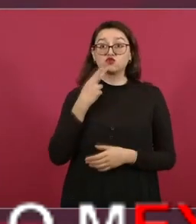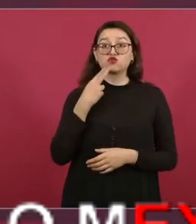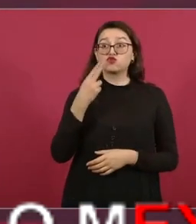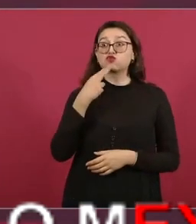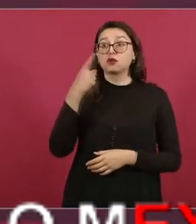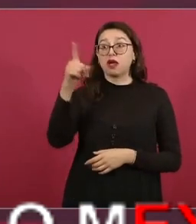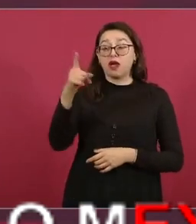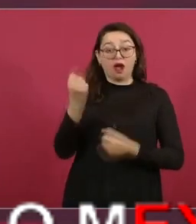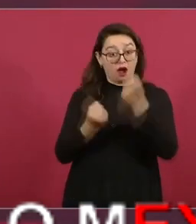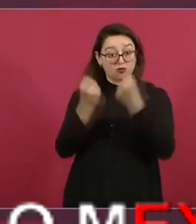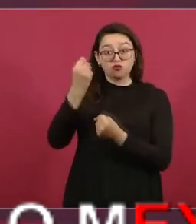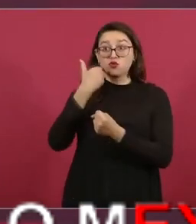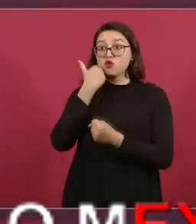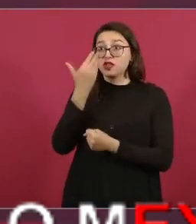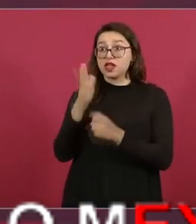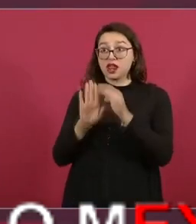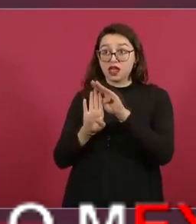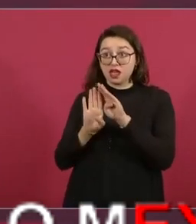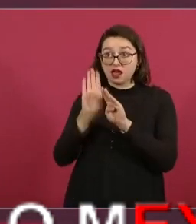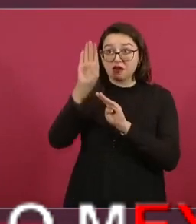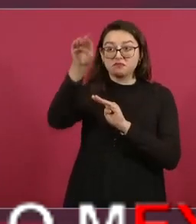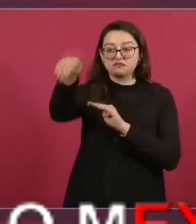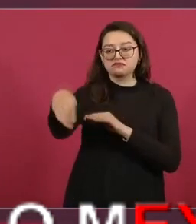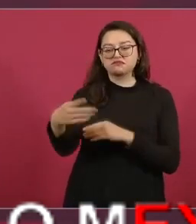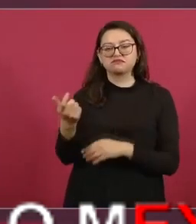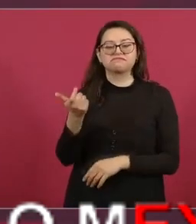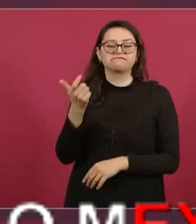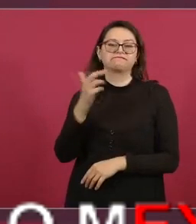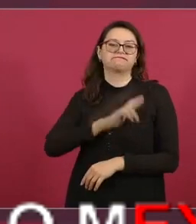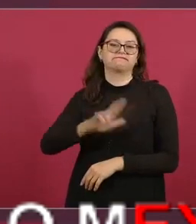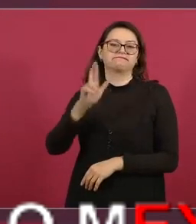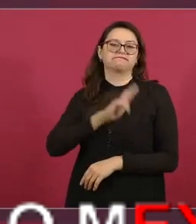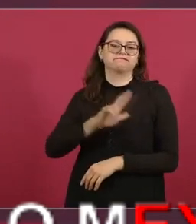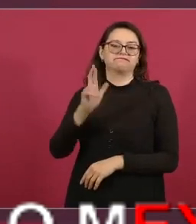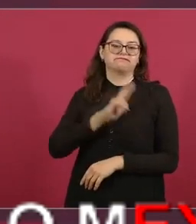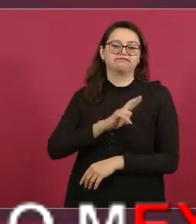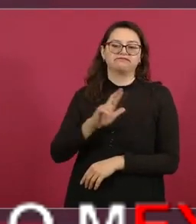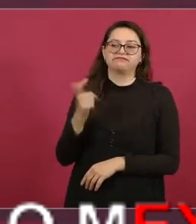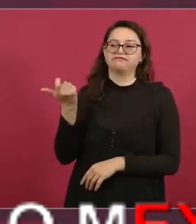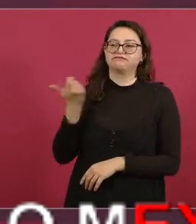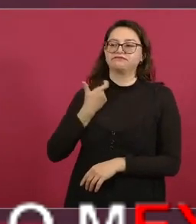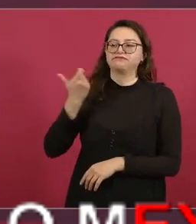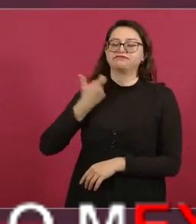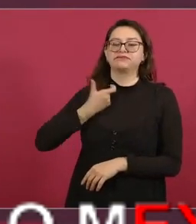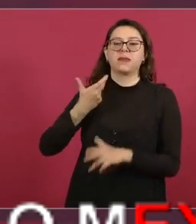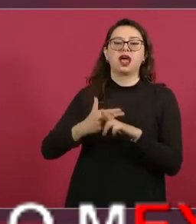en el segundo piso de 30 años